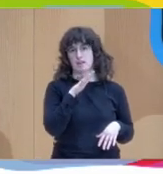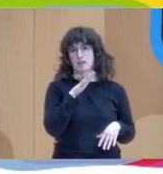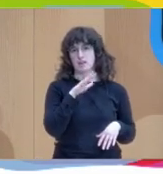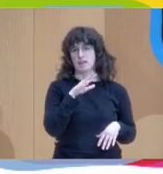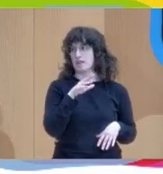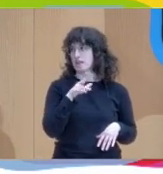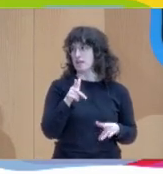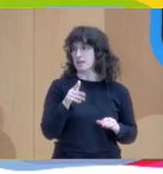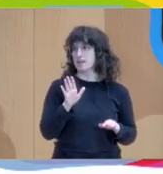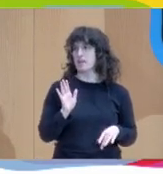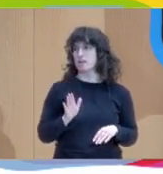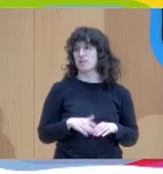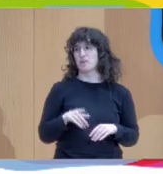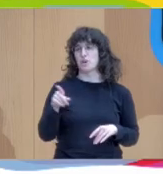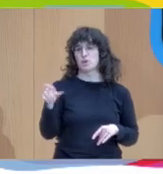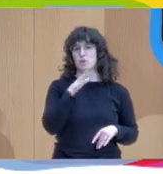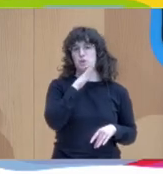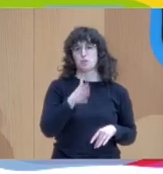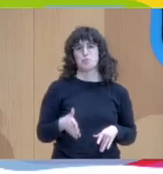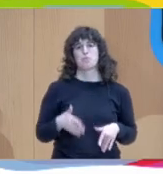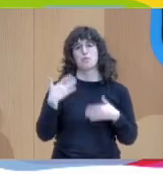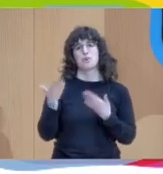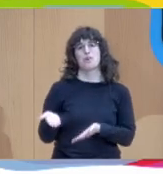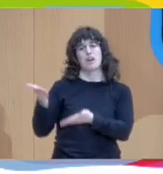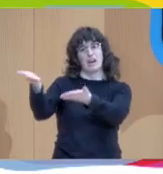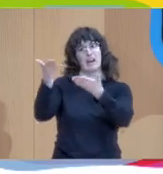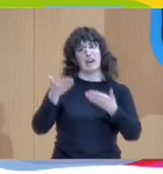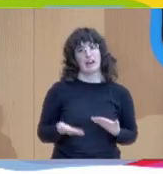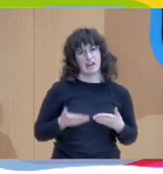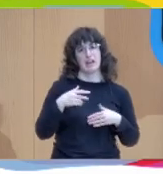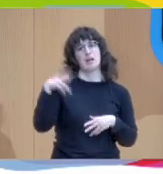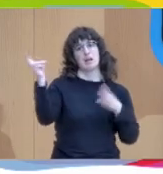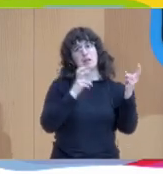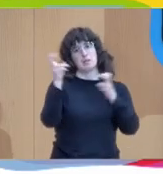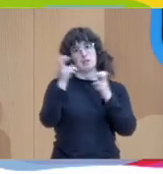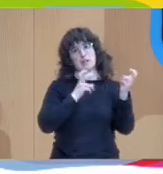is for you, for helping us. To bring all the people here. Un aplauso para Heiki, por favor.